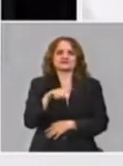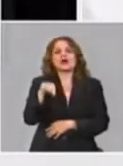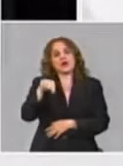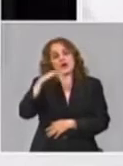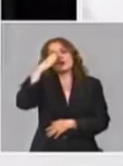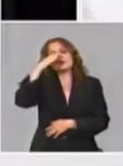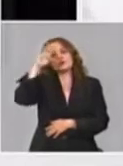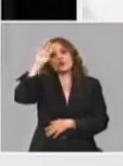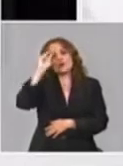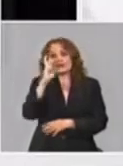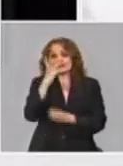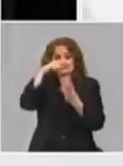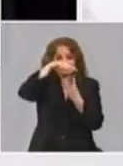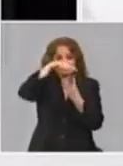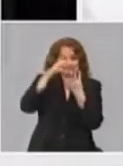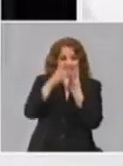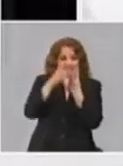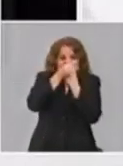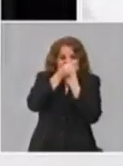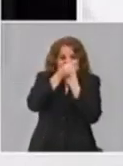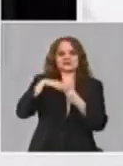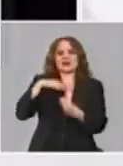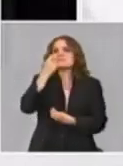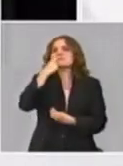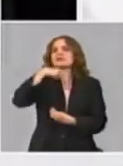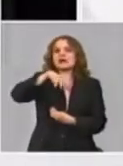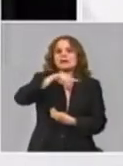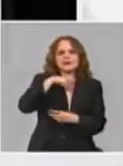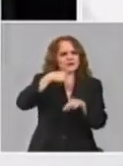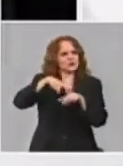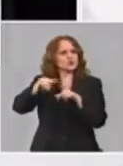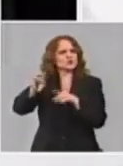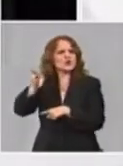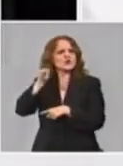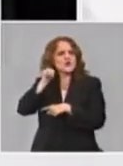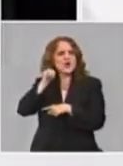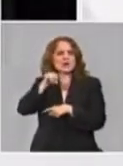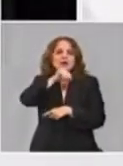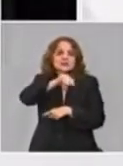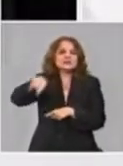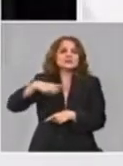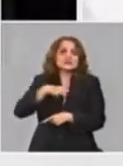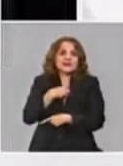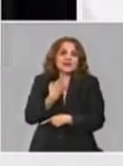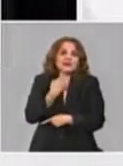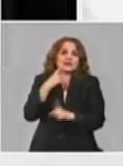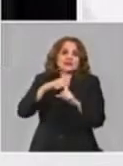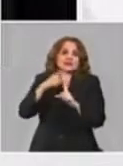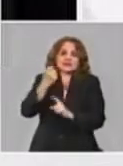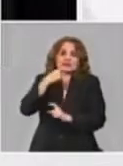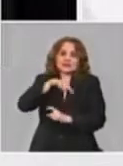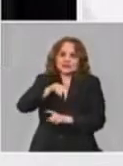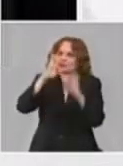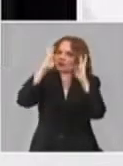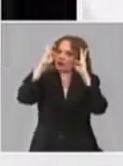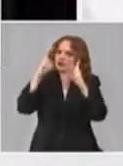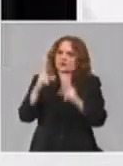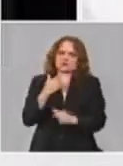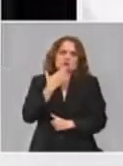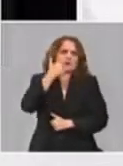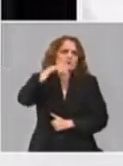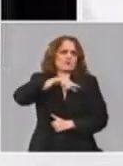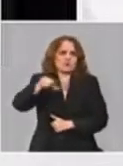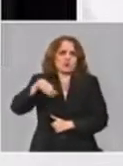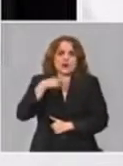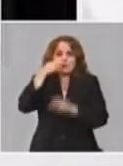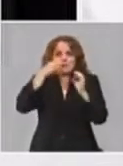y todo el resto de los productos novedosos de biotecnología ha montado un protocolo que ha tenido los resultados que el ministro acaba